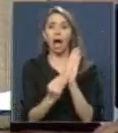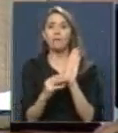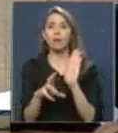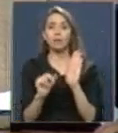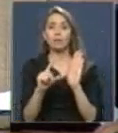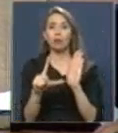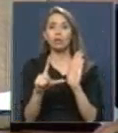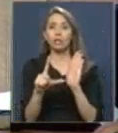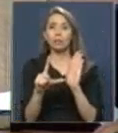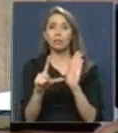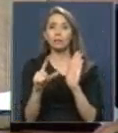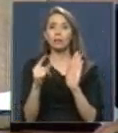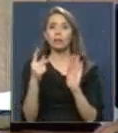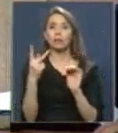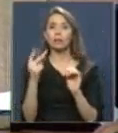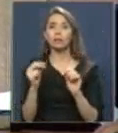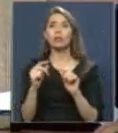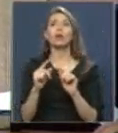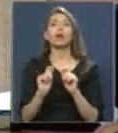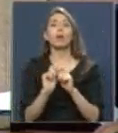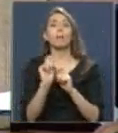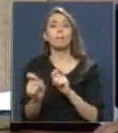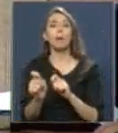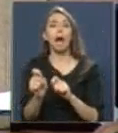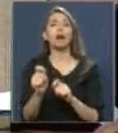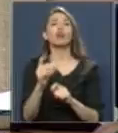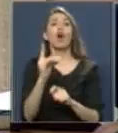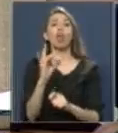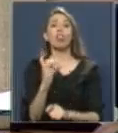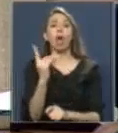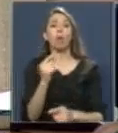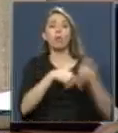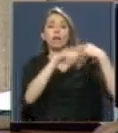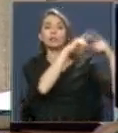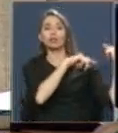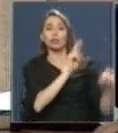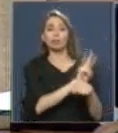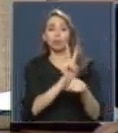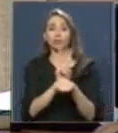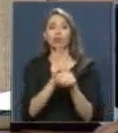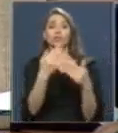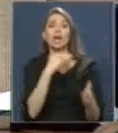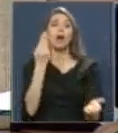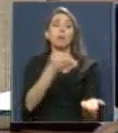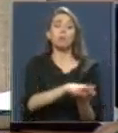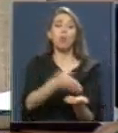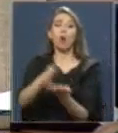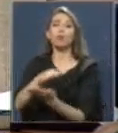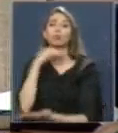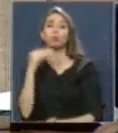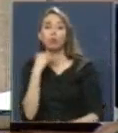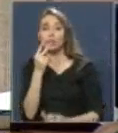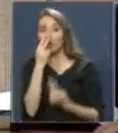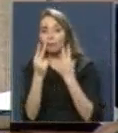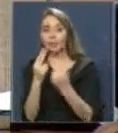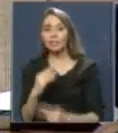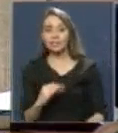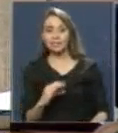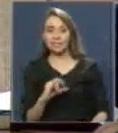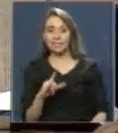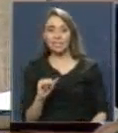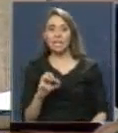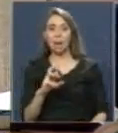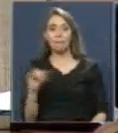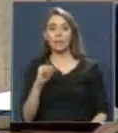La no extinción de la deuda histórica de los profesores y aún de los profesores que ya murieron. Y me gustaría ver a Cecilia Pérez, mi